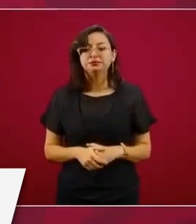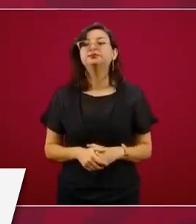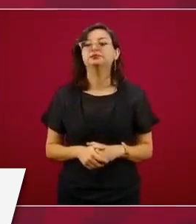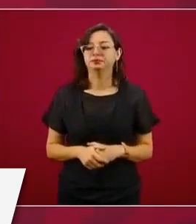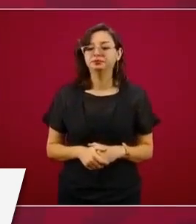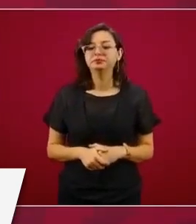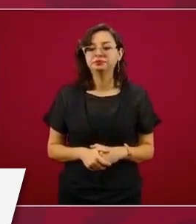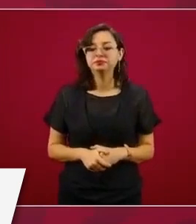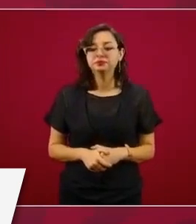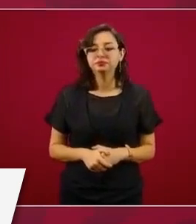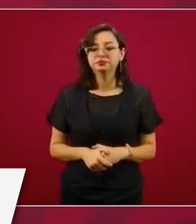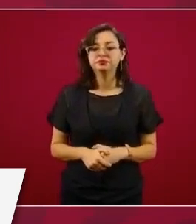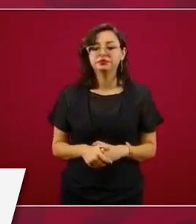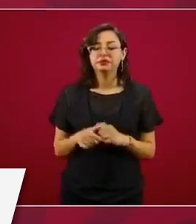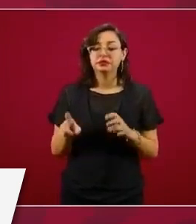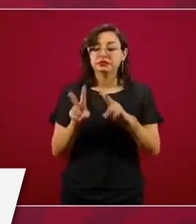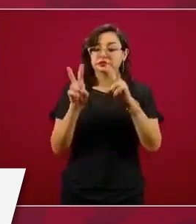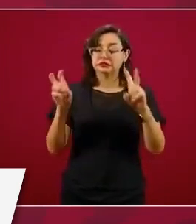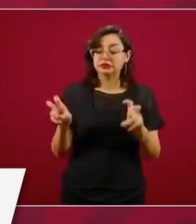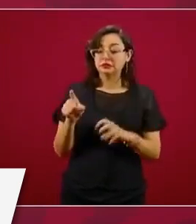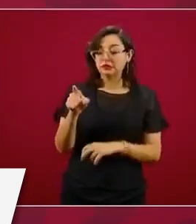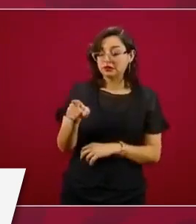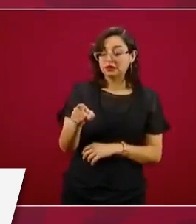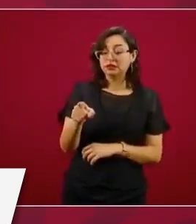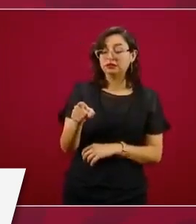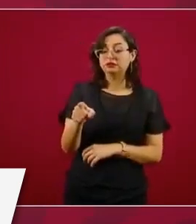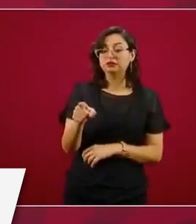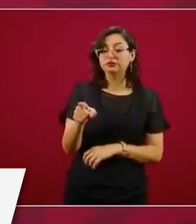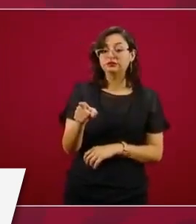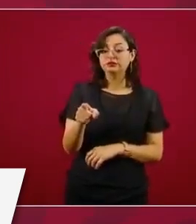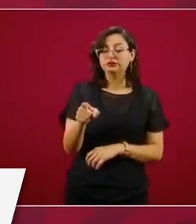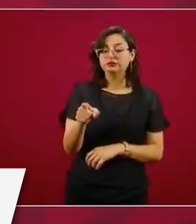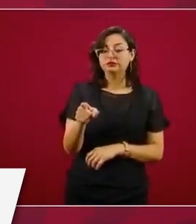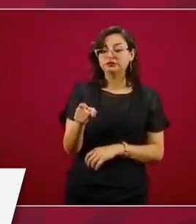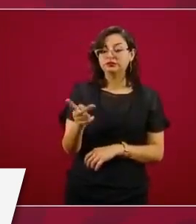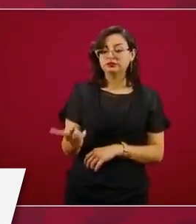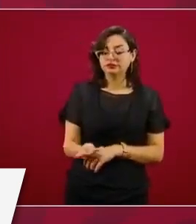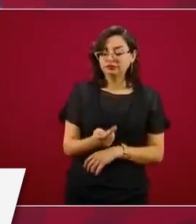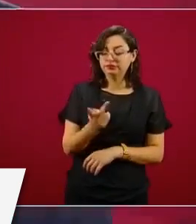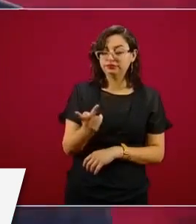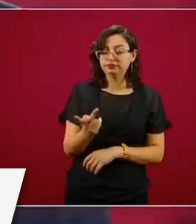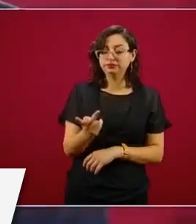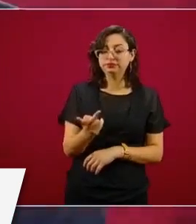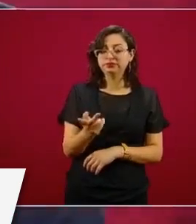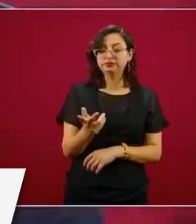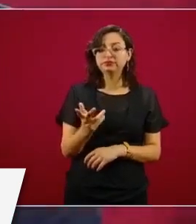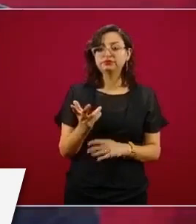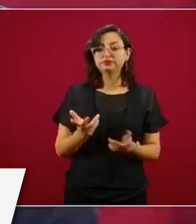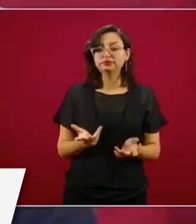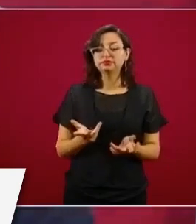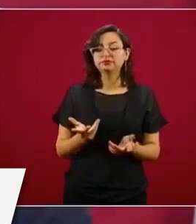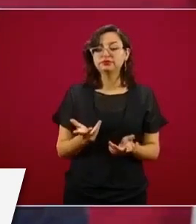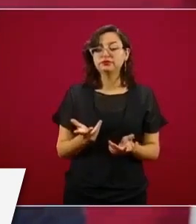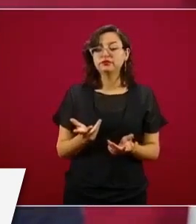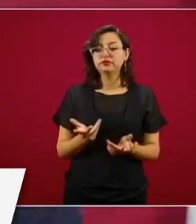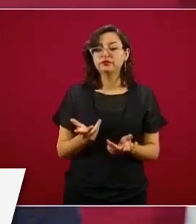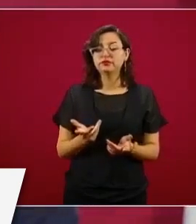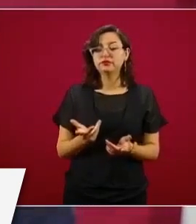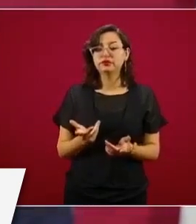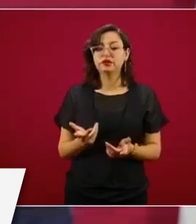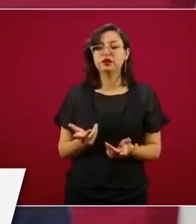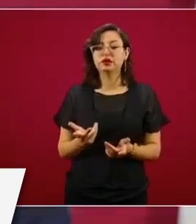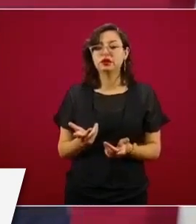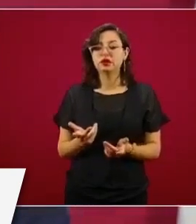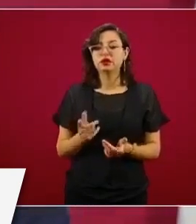tenemos que ver lo del reinicio de actividades económicas